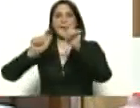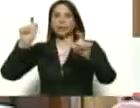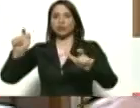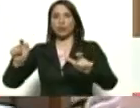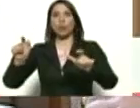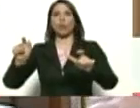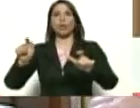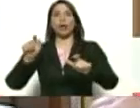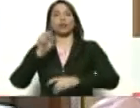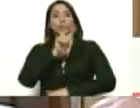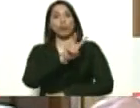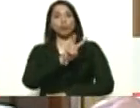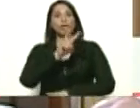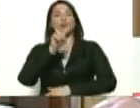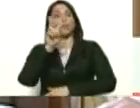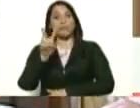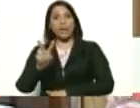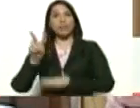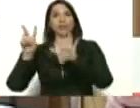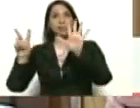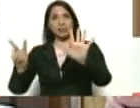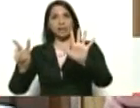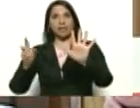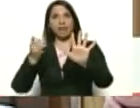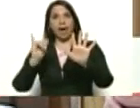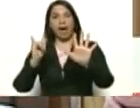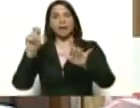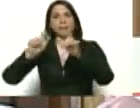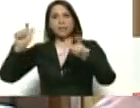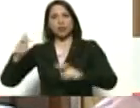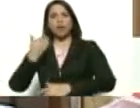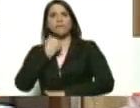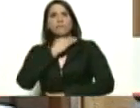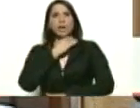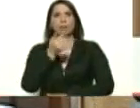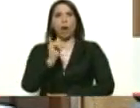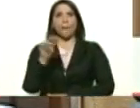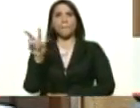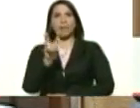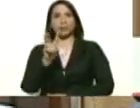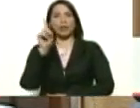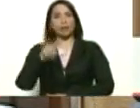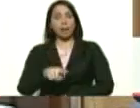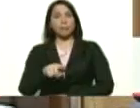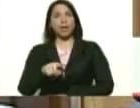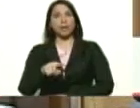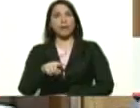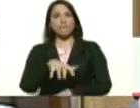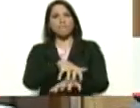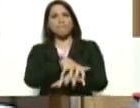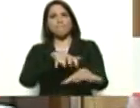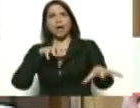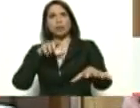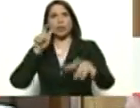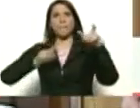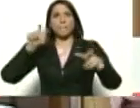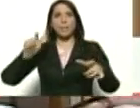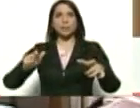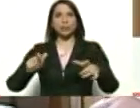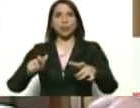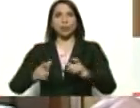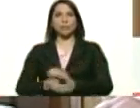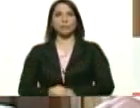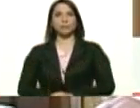227 casos que hay en el país. También la condición es mayoría de los pacientes, primero,